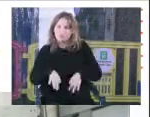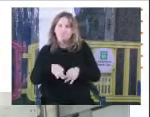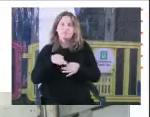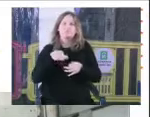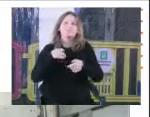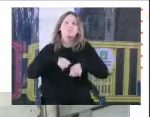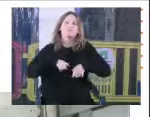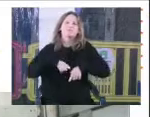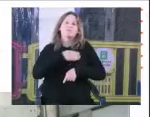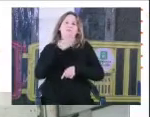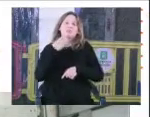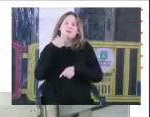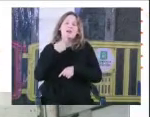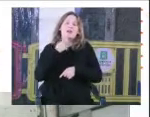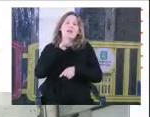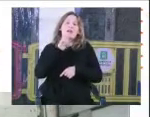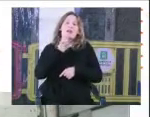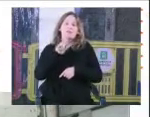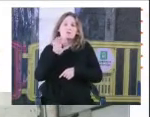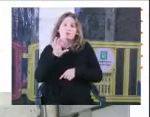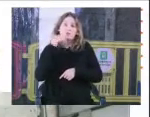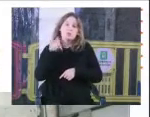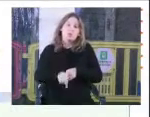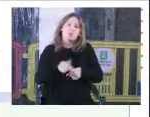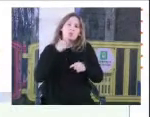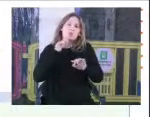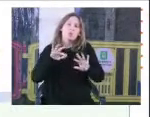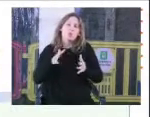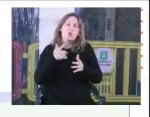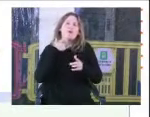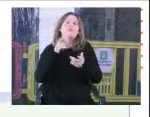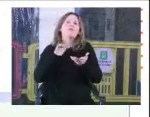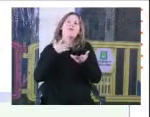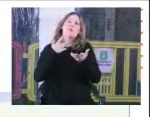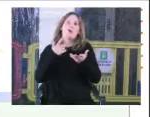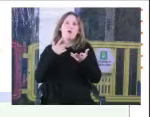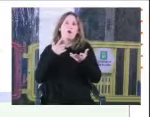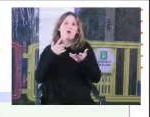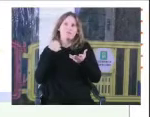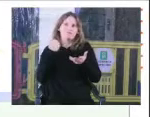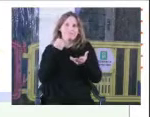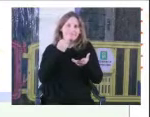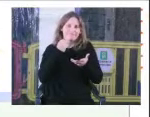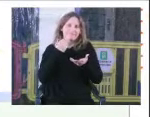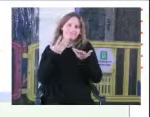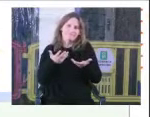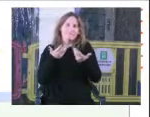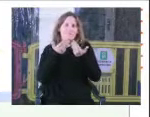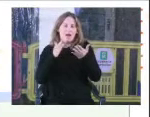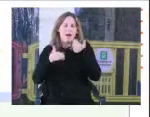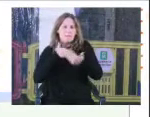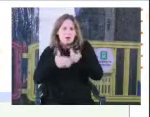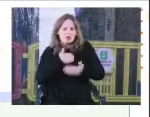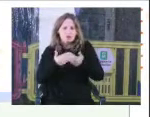Reusur ha sido como un poco la frutilla de la torta a todos estos